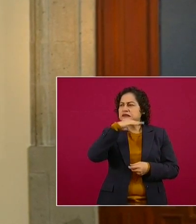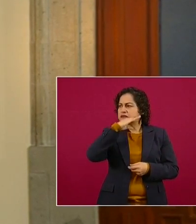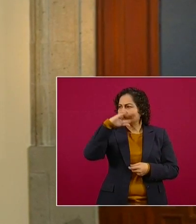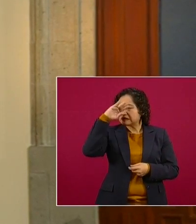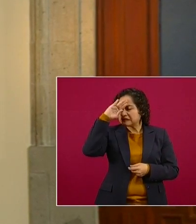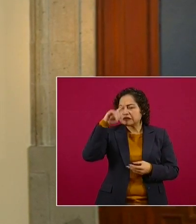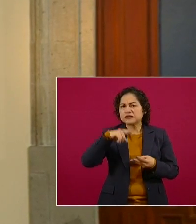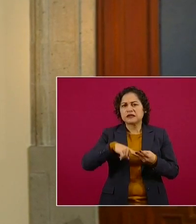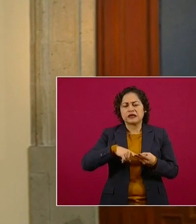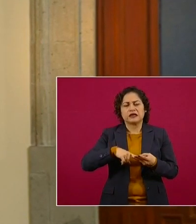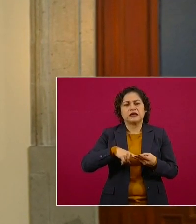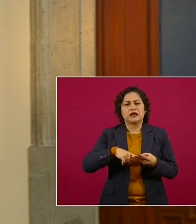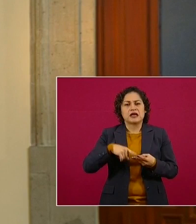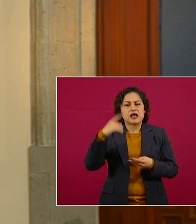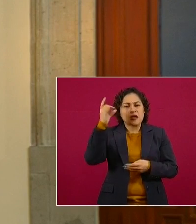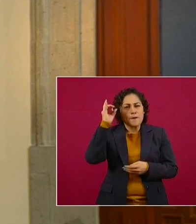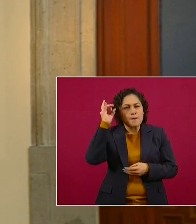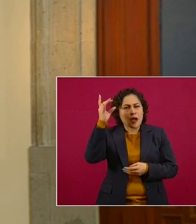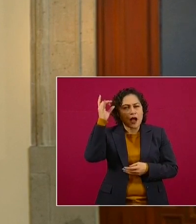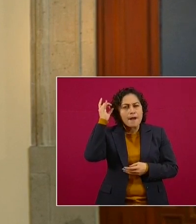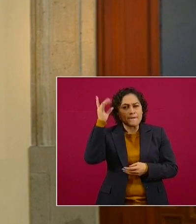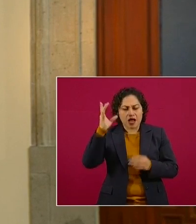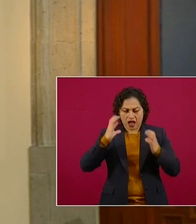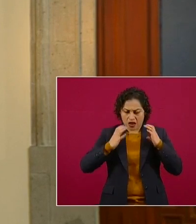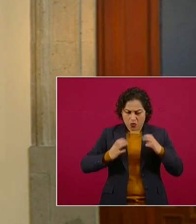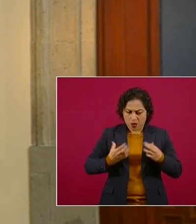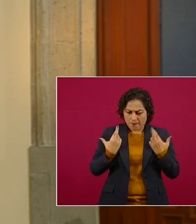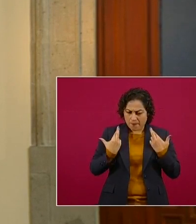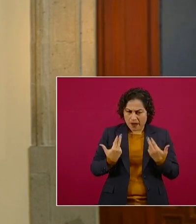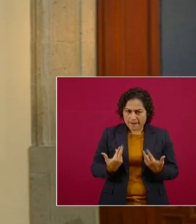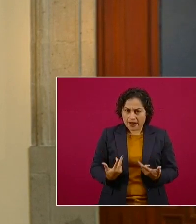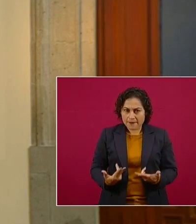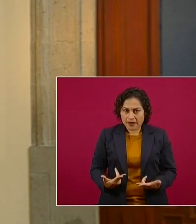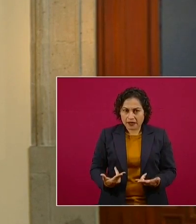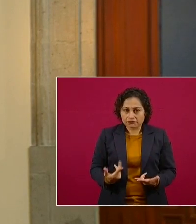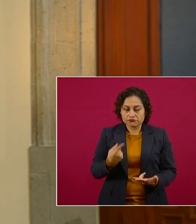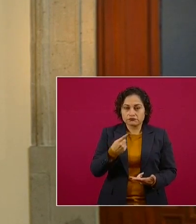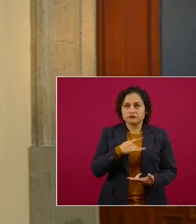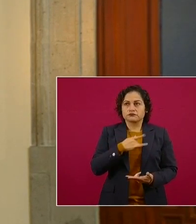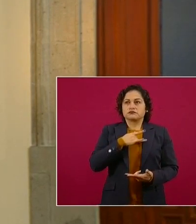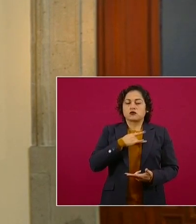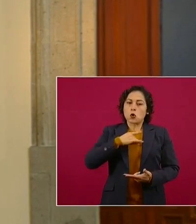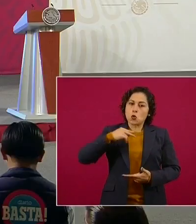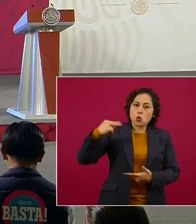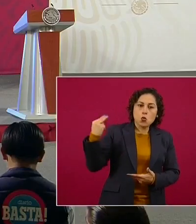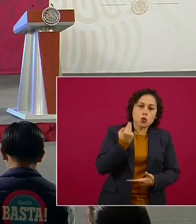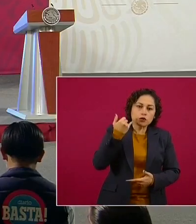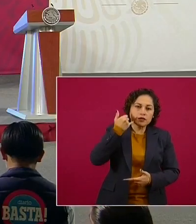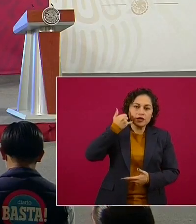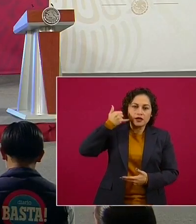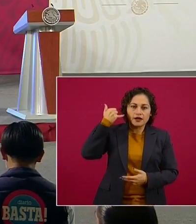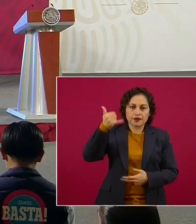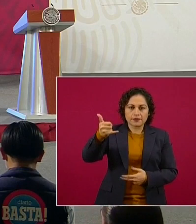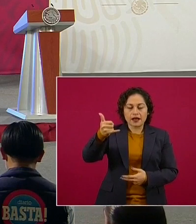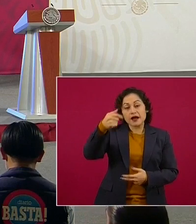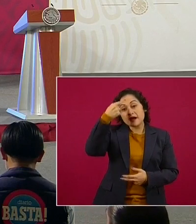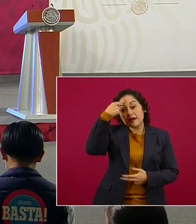cabeza, hablar de inmediato para recibir atención médica